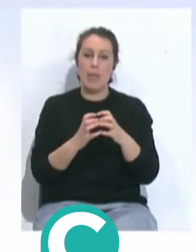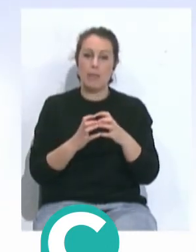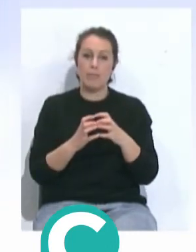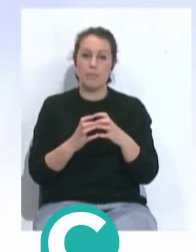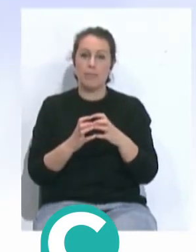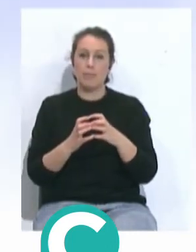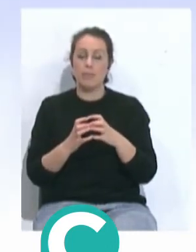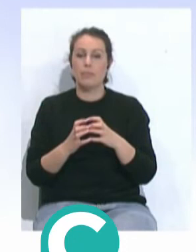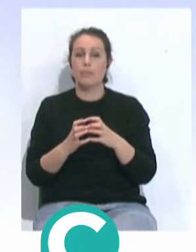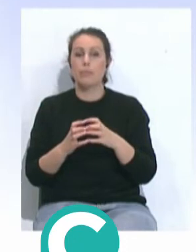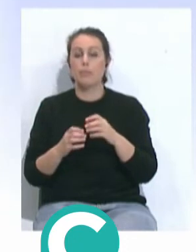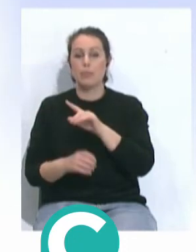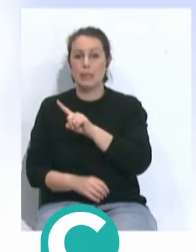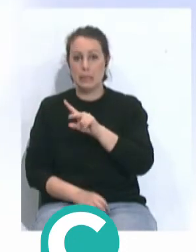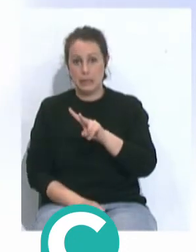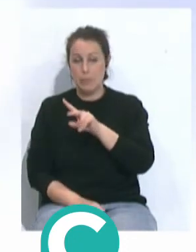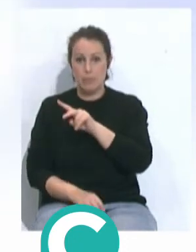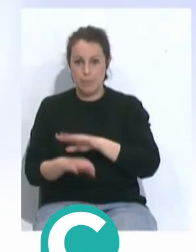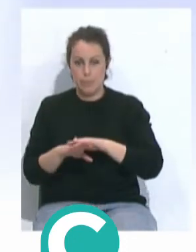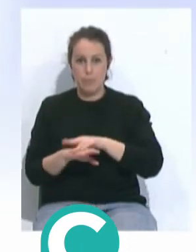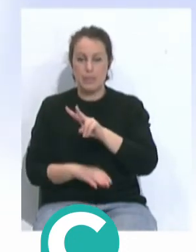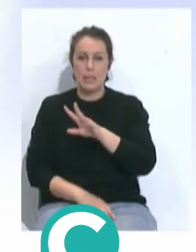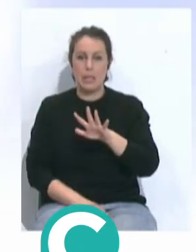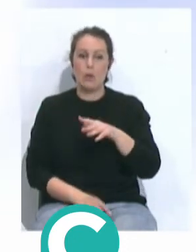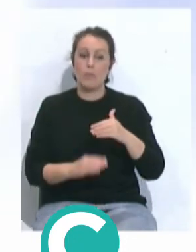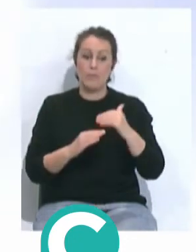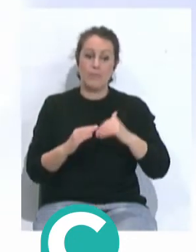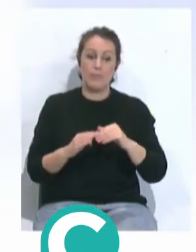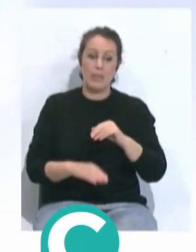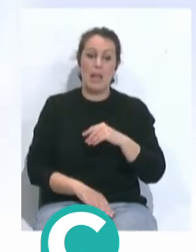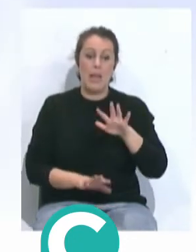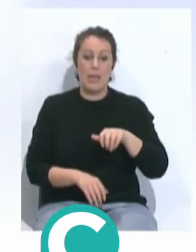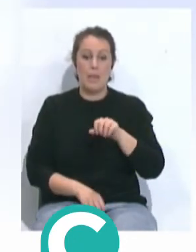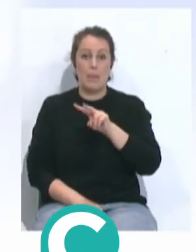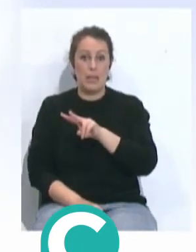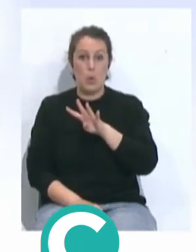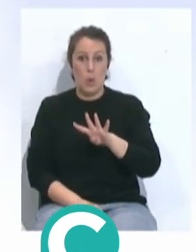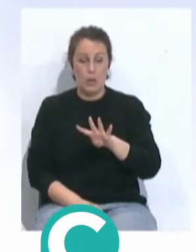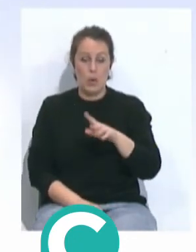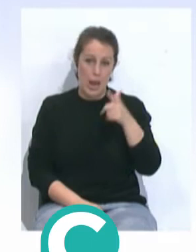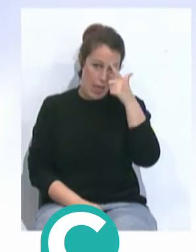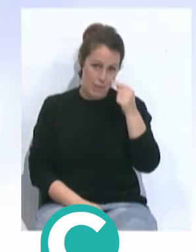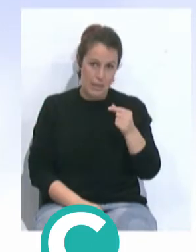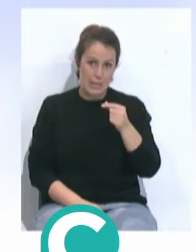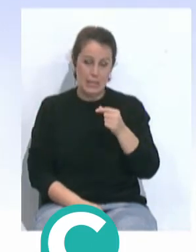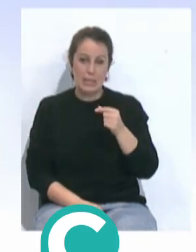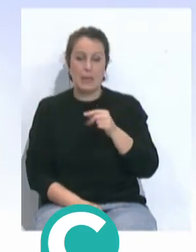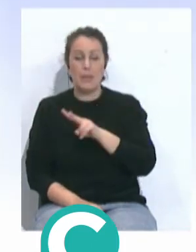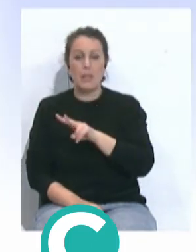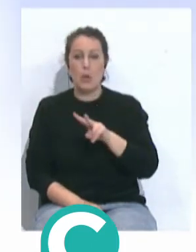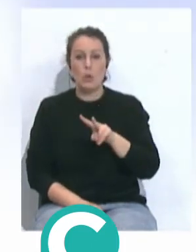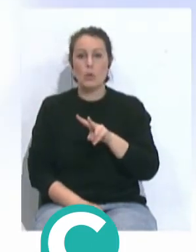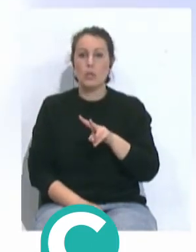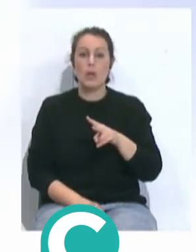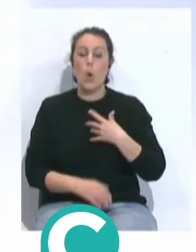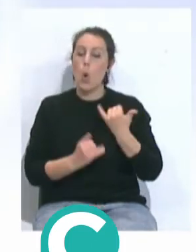es 17º con 25º, en puestos de descenso ya, Cádiz 24º, 18º, a la vez el 19º con 22º